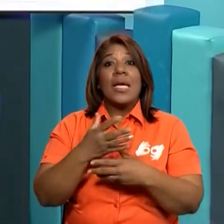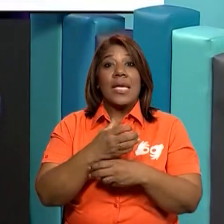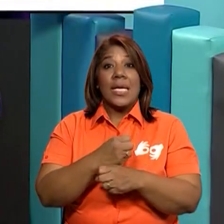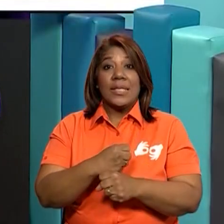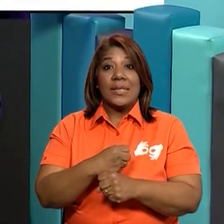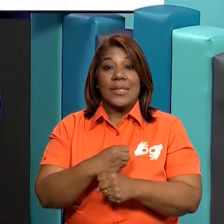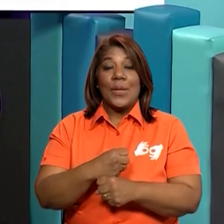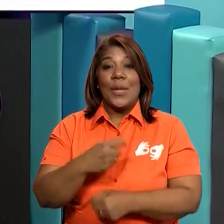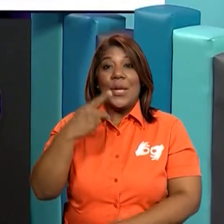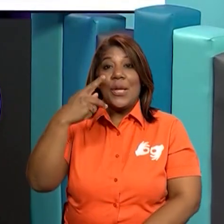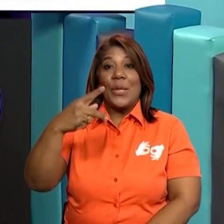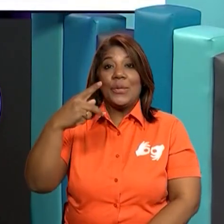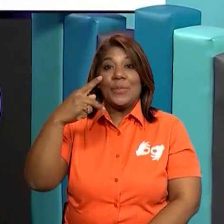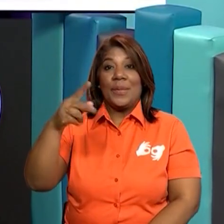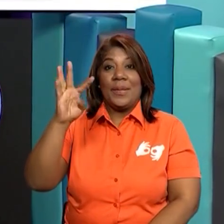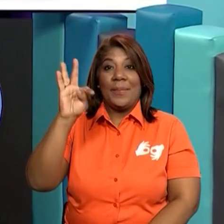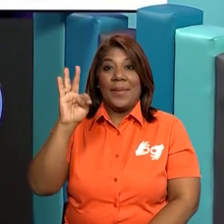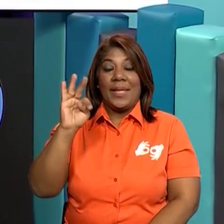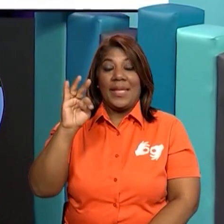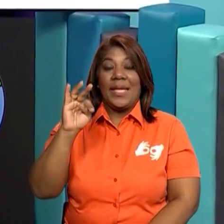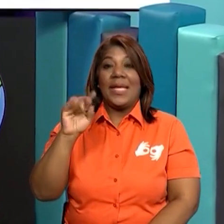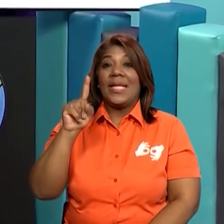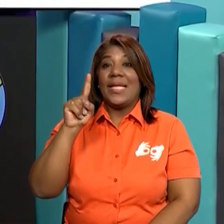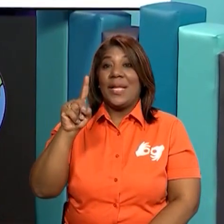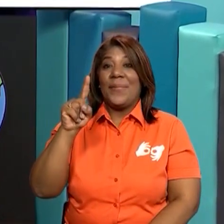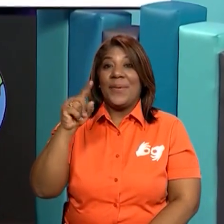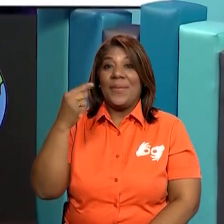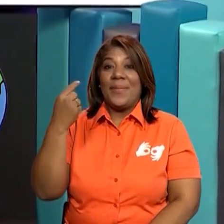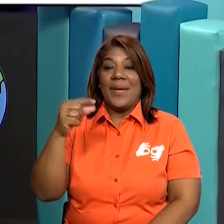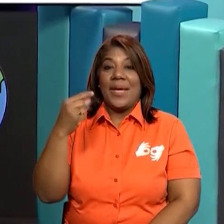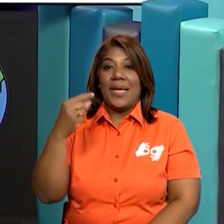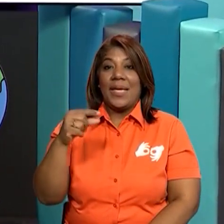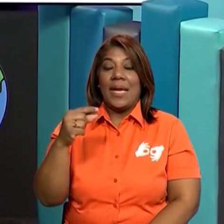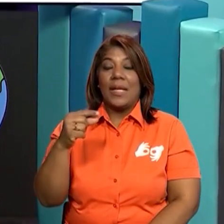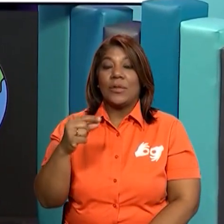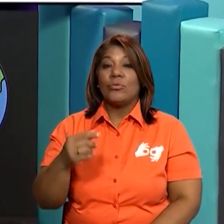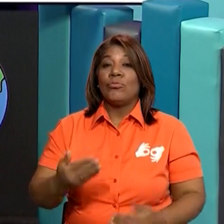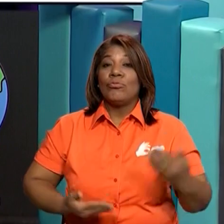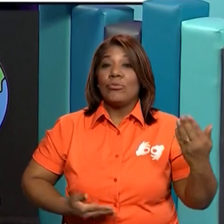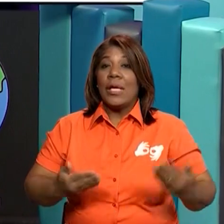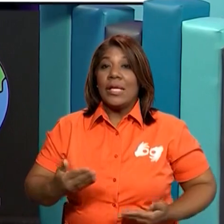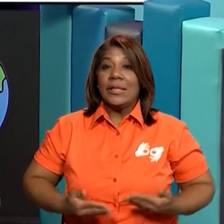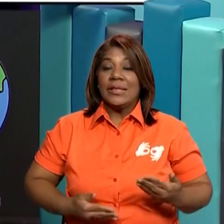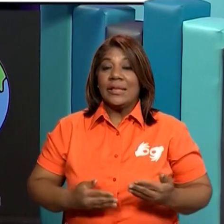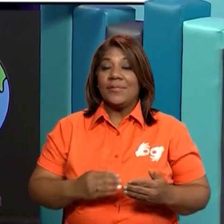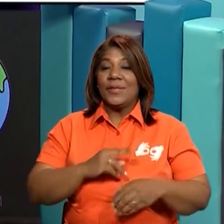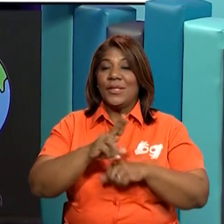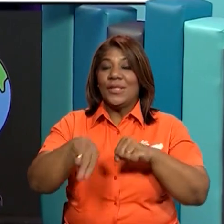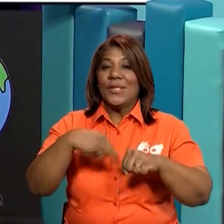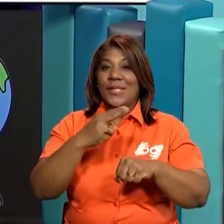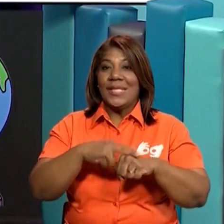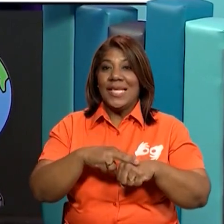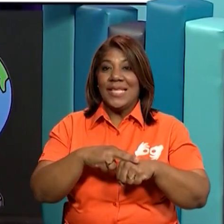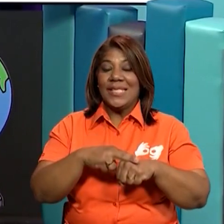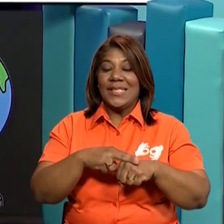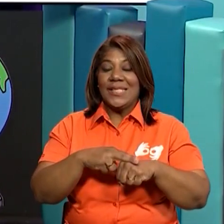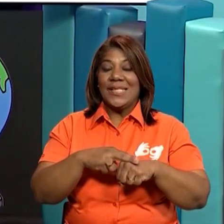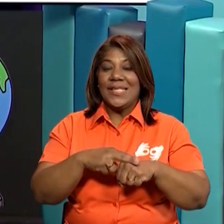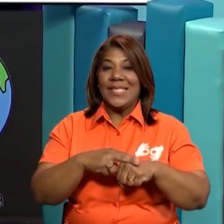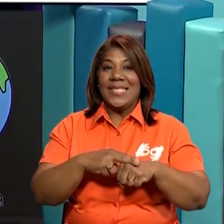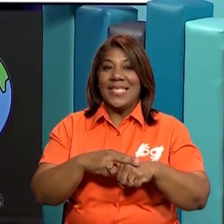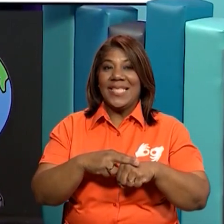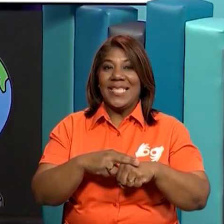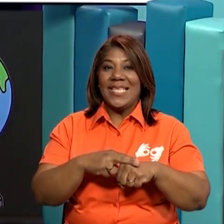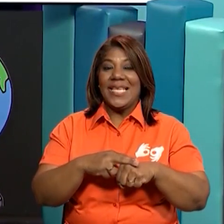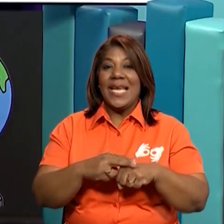participación en la realización de esta clase. También al equipo del Servicio Nacional Aeronaval por los arreglos musicales a lo